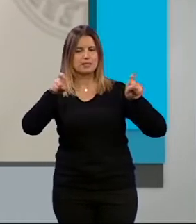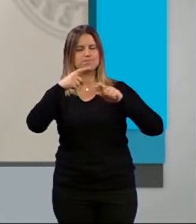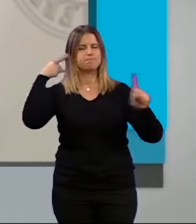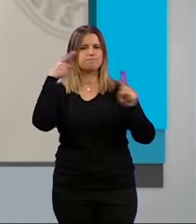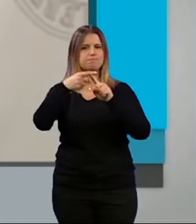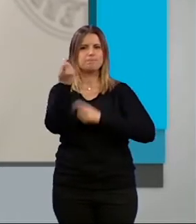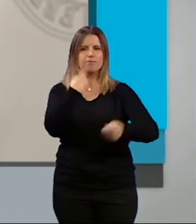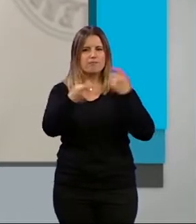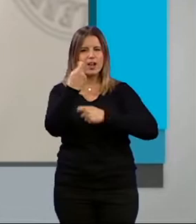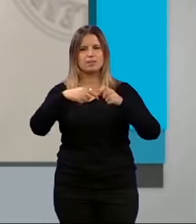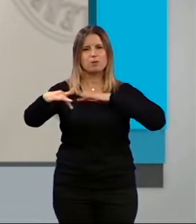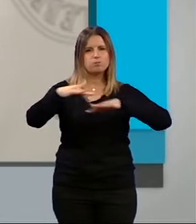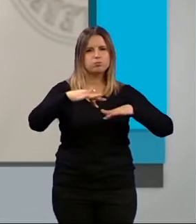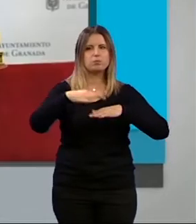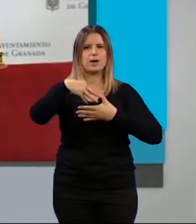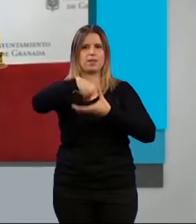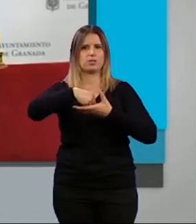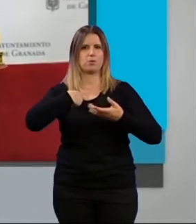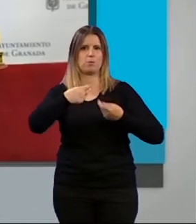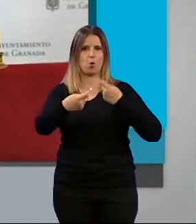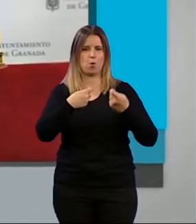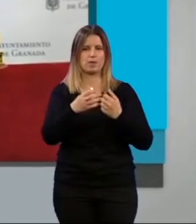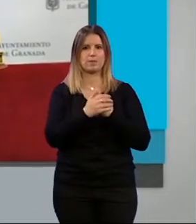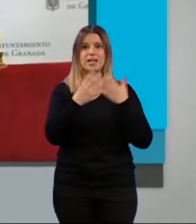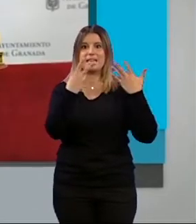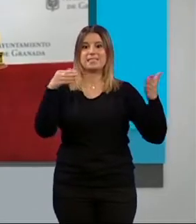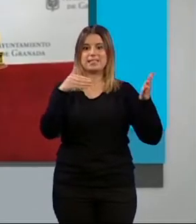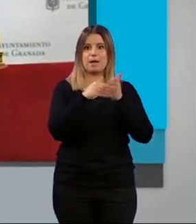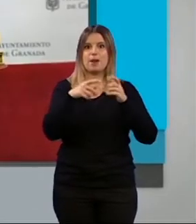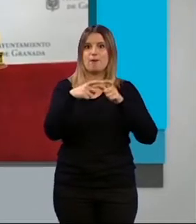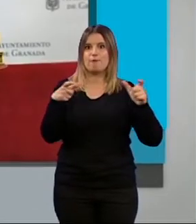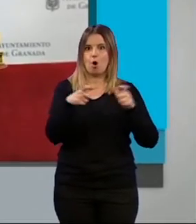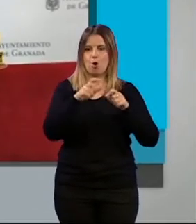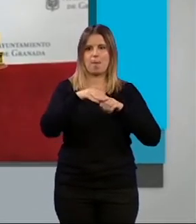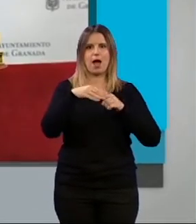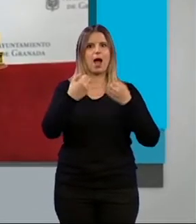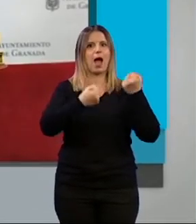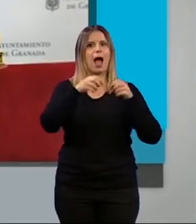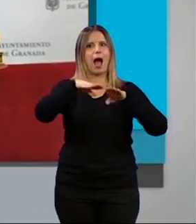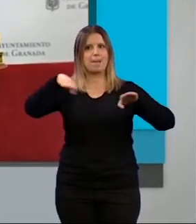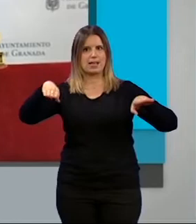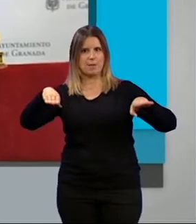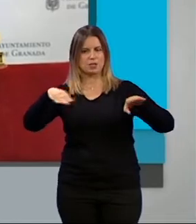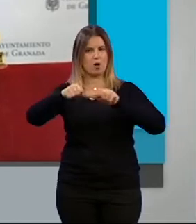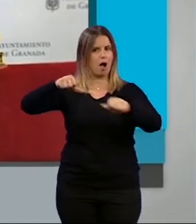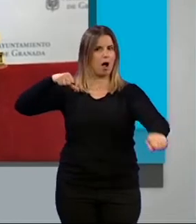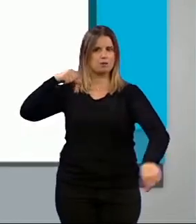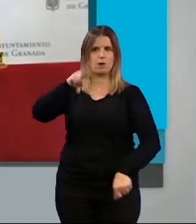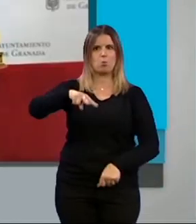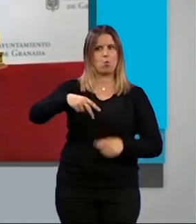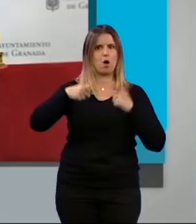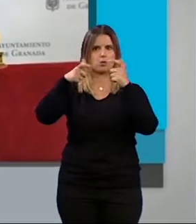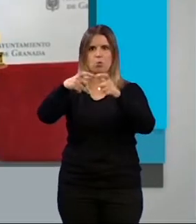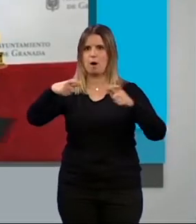actividad en los establecimientos granadinos. Esos 70.000 bonos de aparcamiento nunca, y repito, nunca se había dado ni un solo bono.